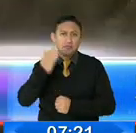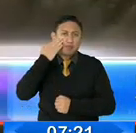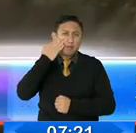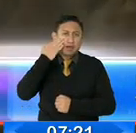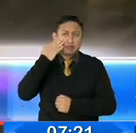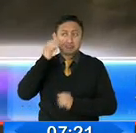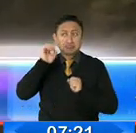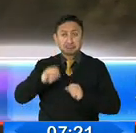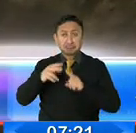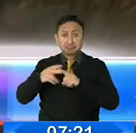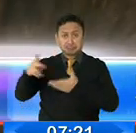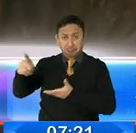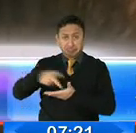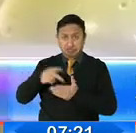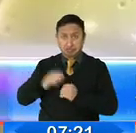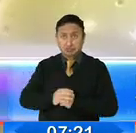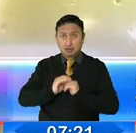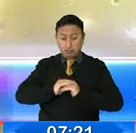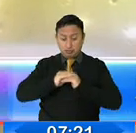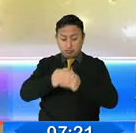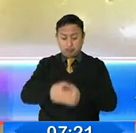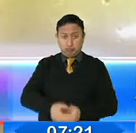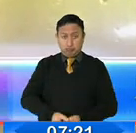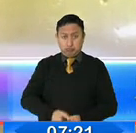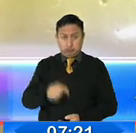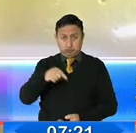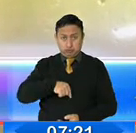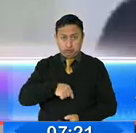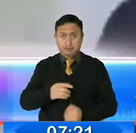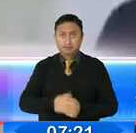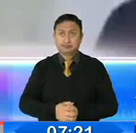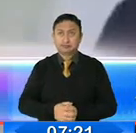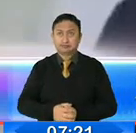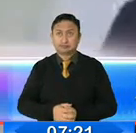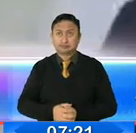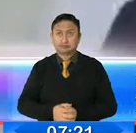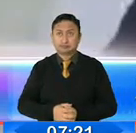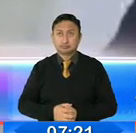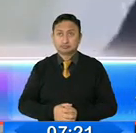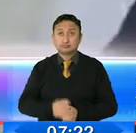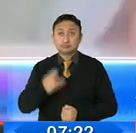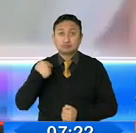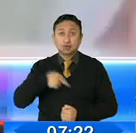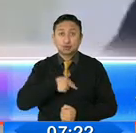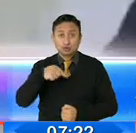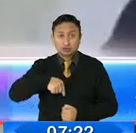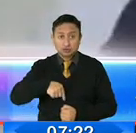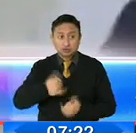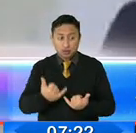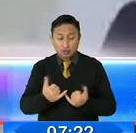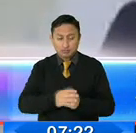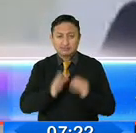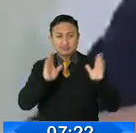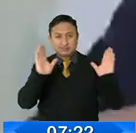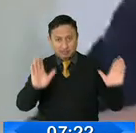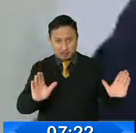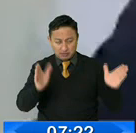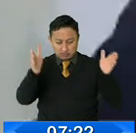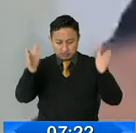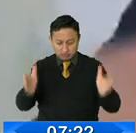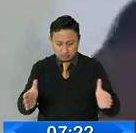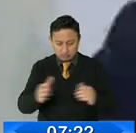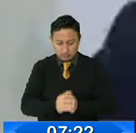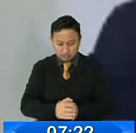surrogada o también llamada reproducción humana asistida. Y nosotros estamos abriendo un espacio para que